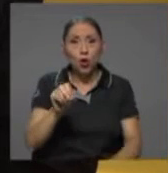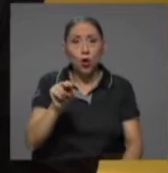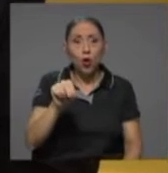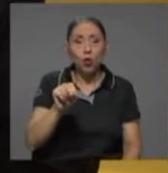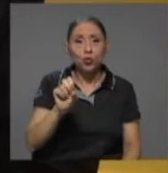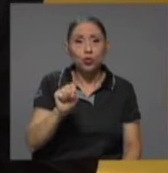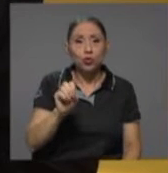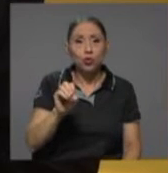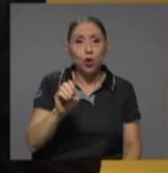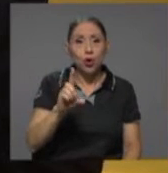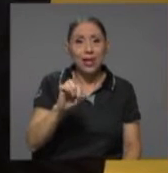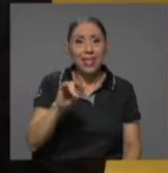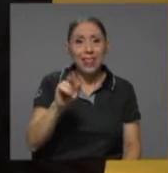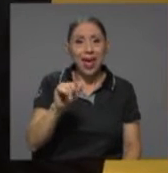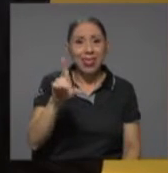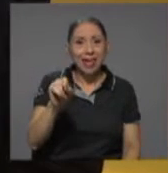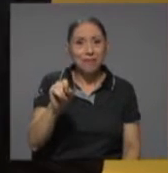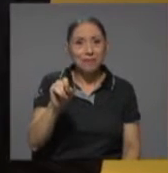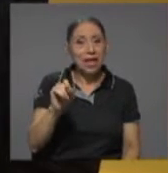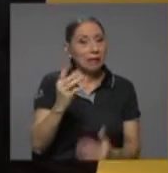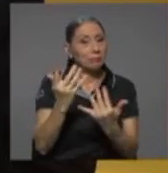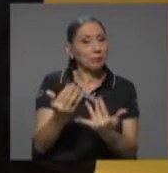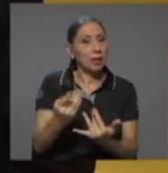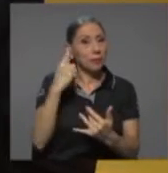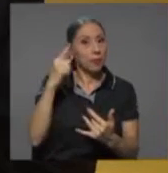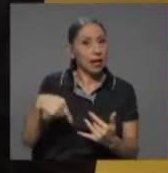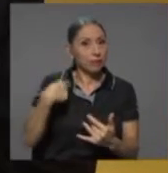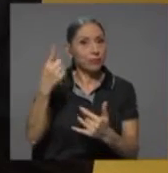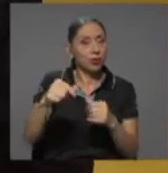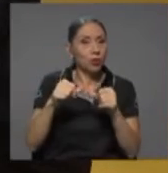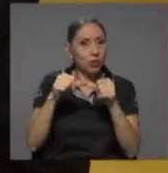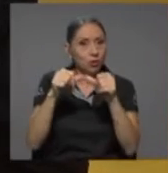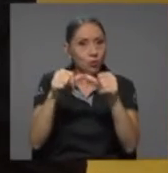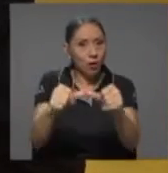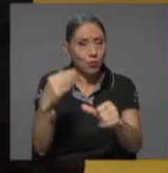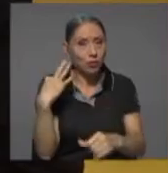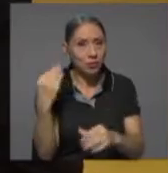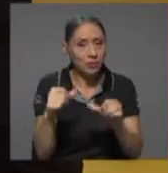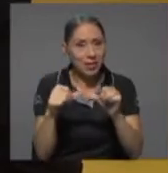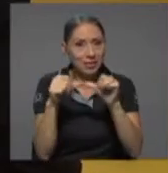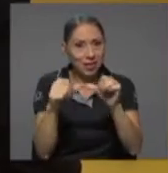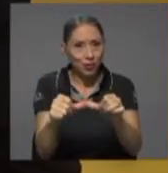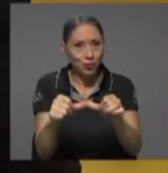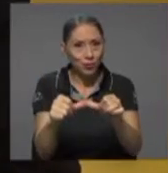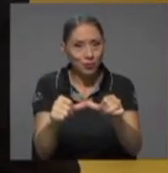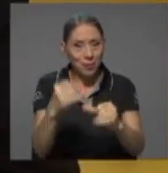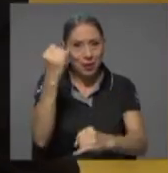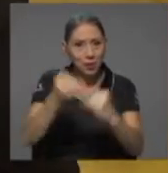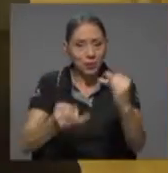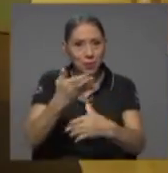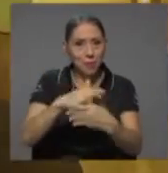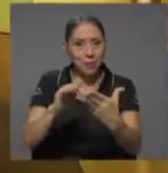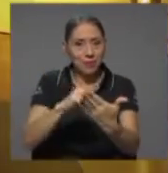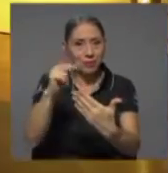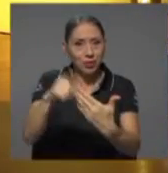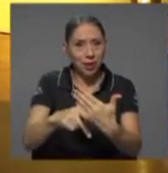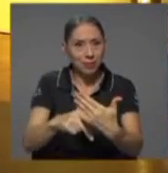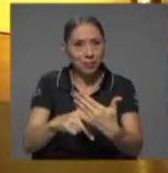lo dejamos para regresar con él una vez que el canal nos invite a hacerlo para el último segmento.